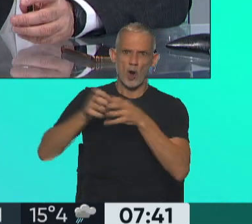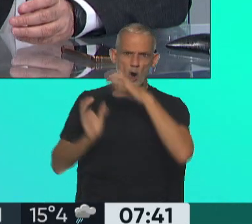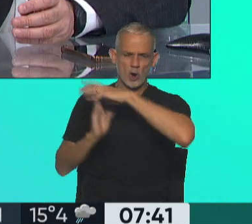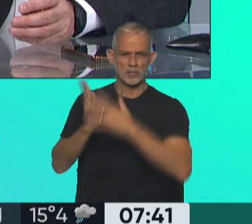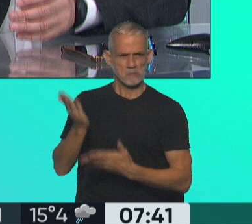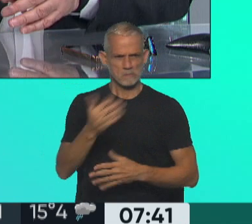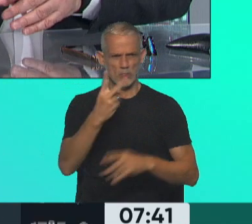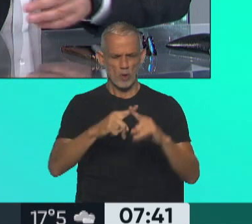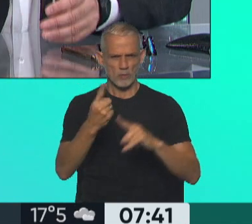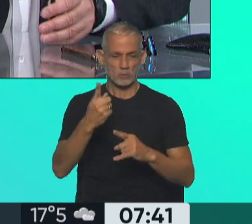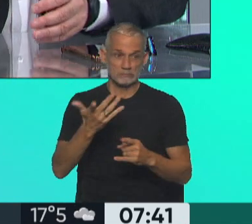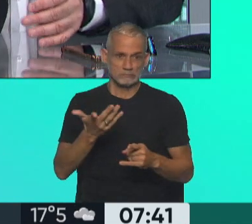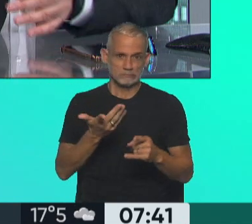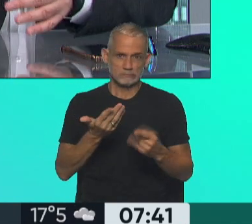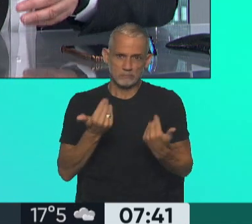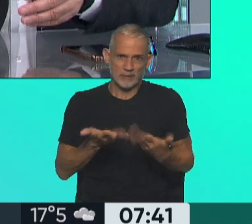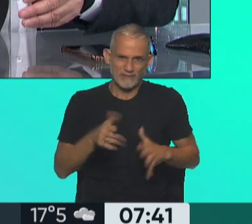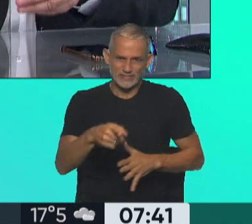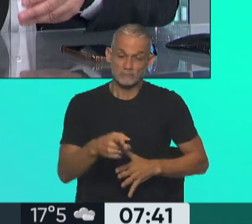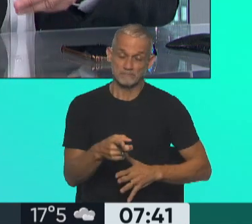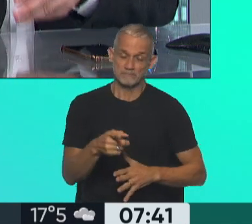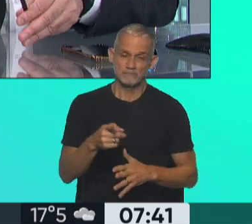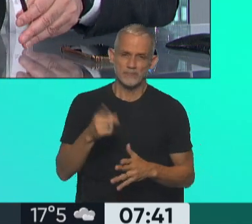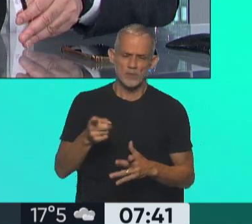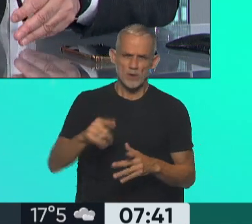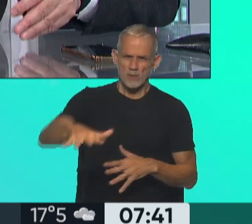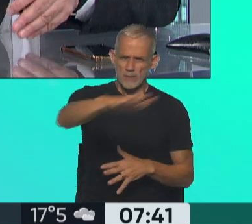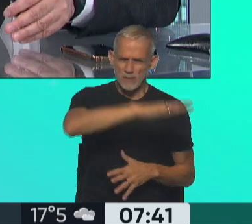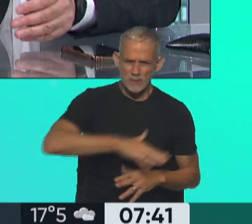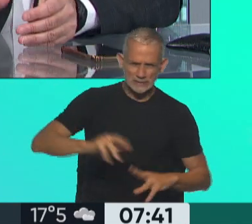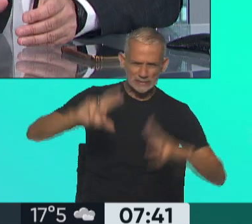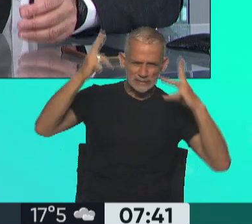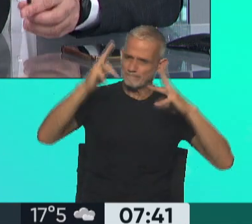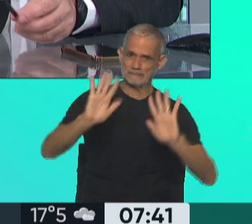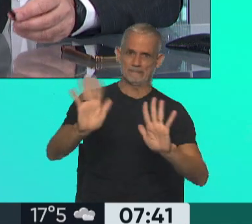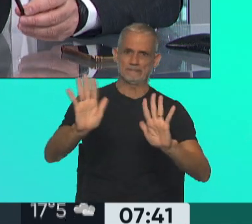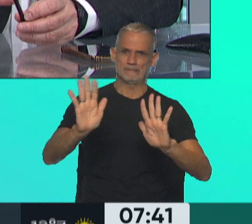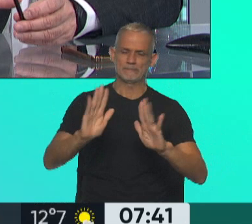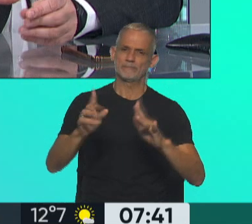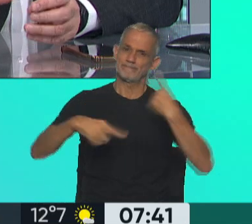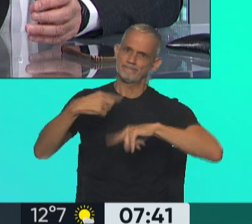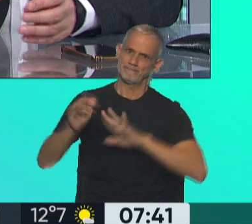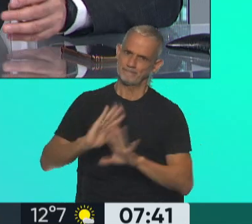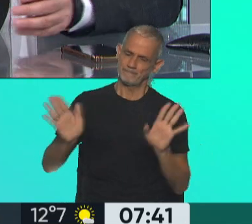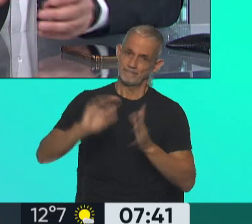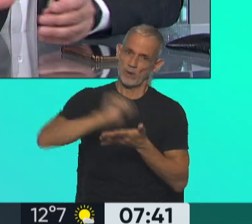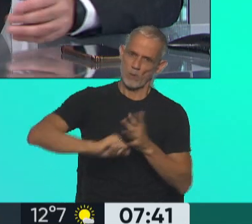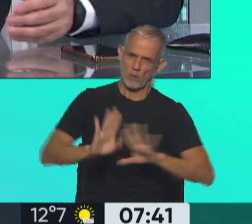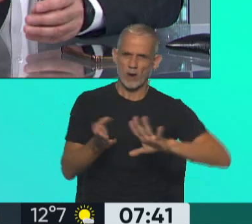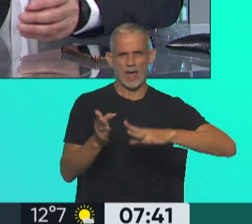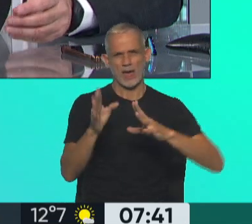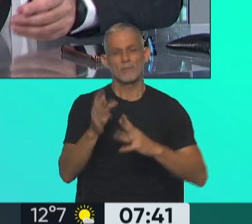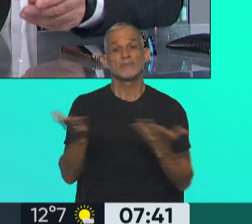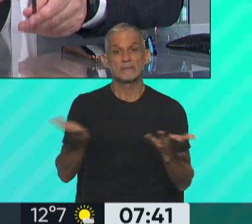Luego ese fallo a partir de un clamor social, se dio marcha atrás, pero lo cierto es que ahí se